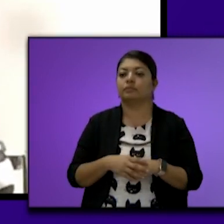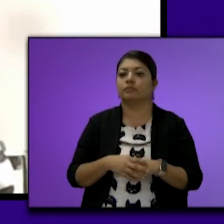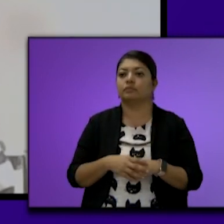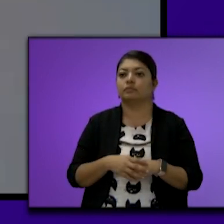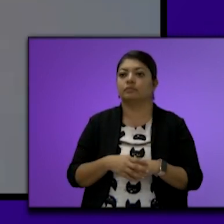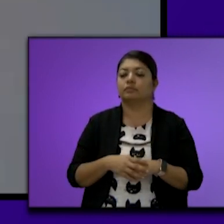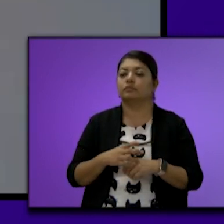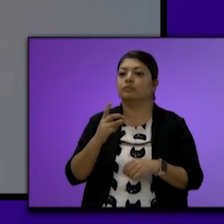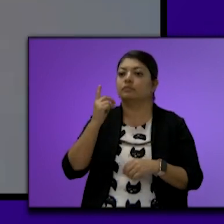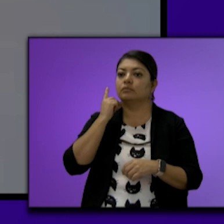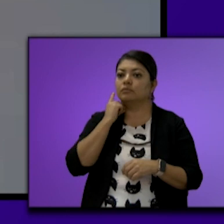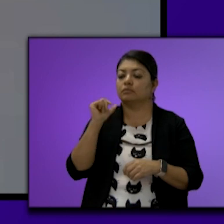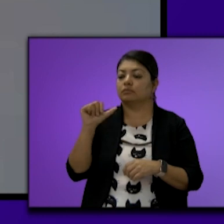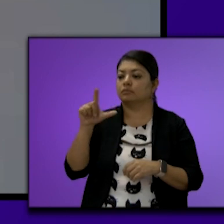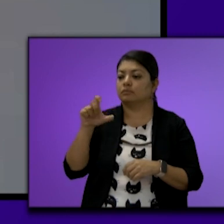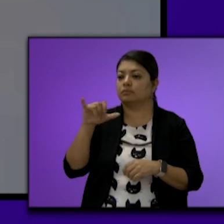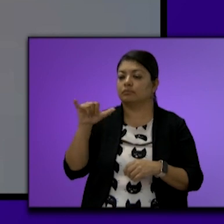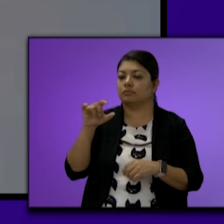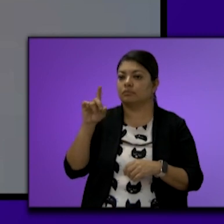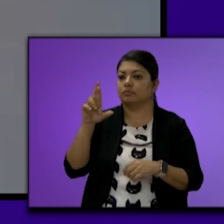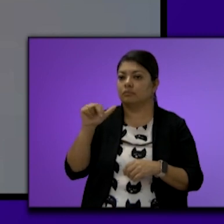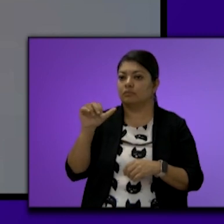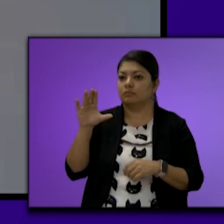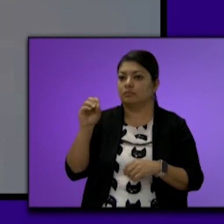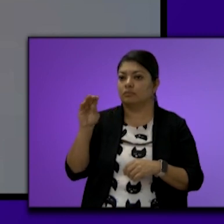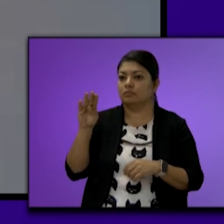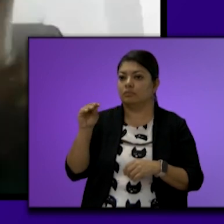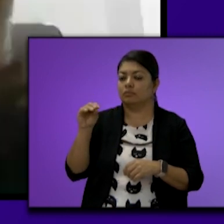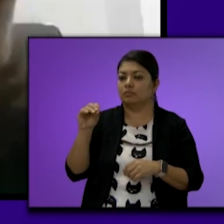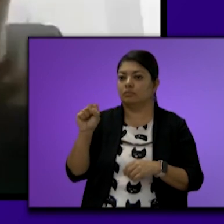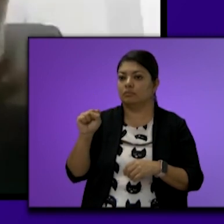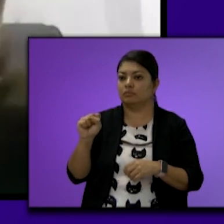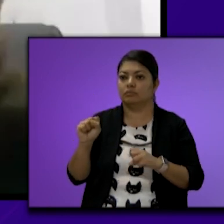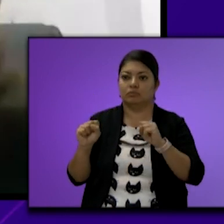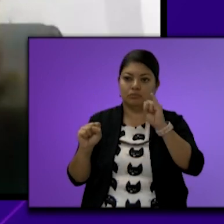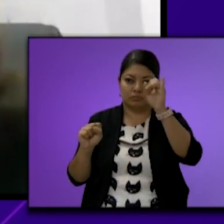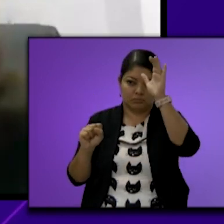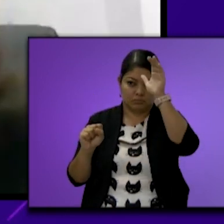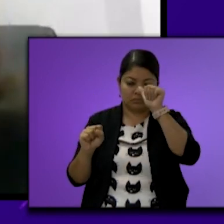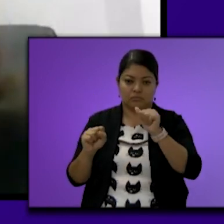Diputada Alejandra Cobos Maldonado A favor